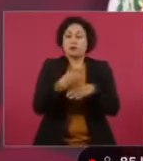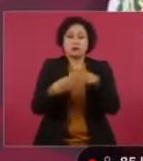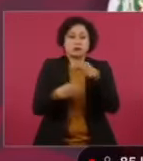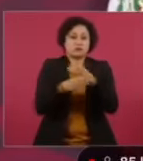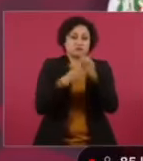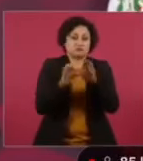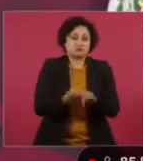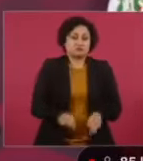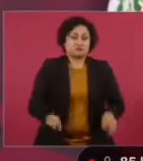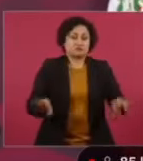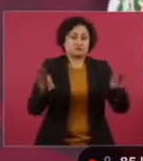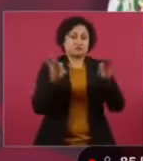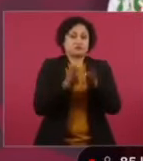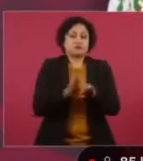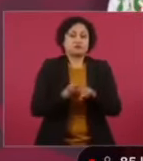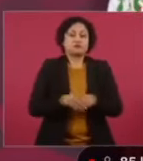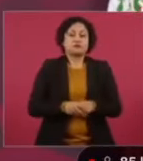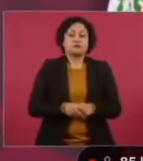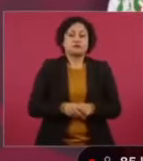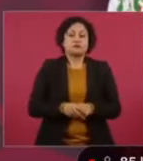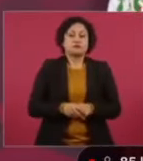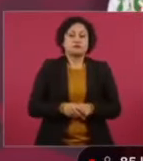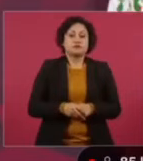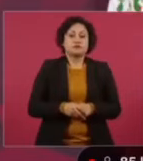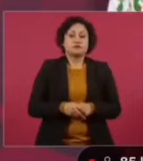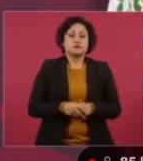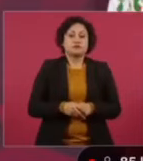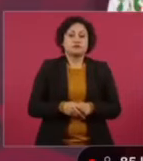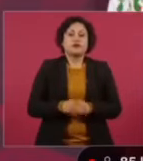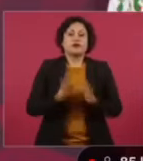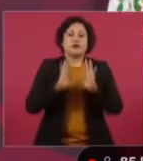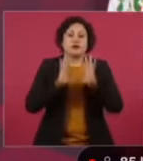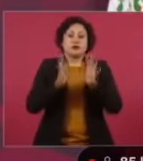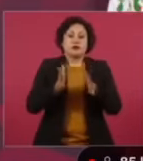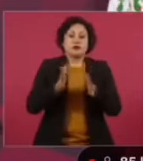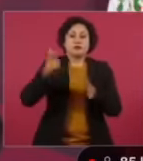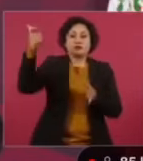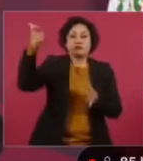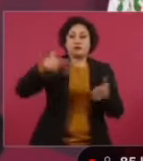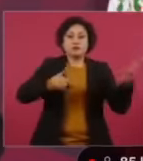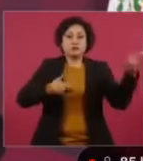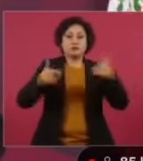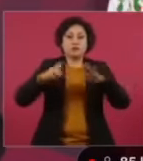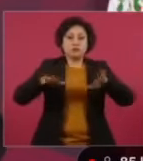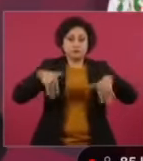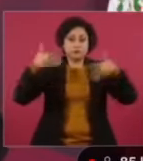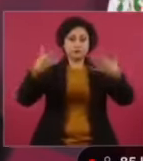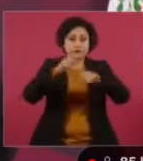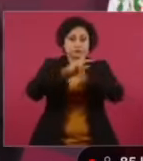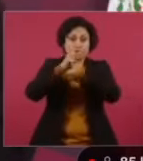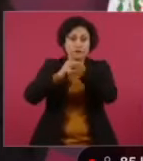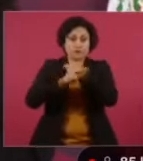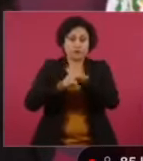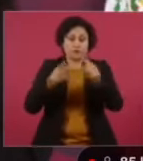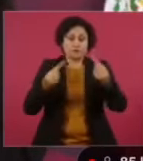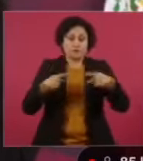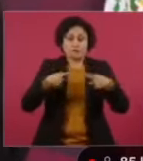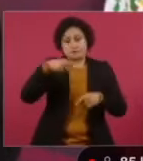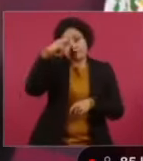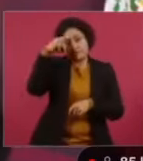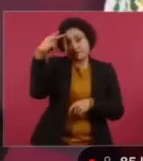están aumentando las remesas, lo que envían nuestros paisanos